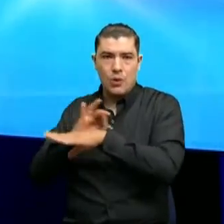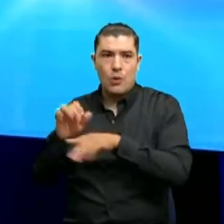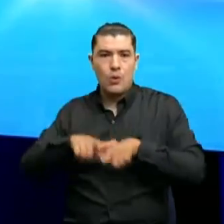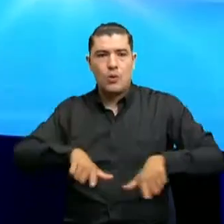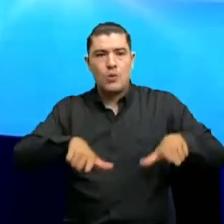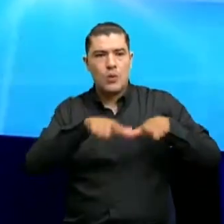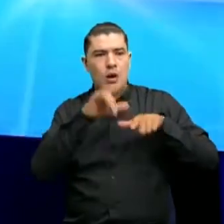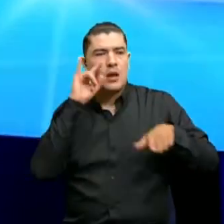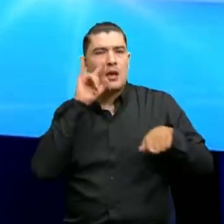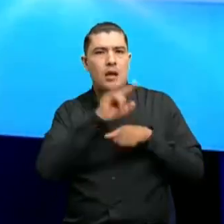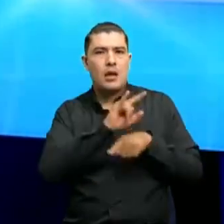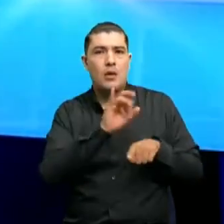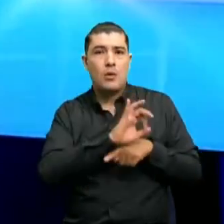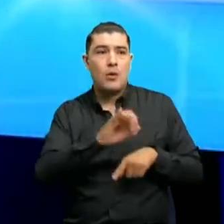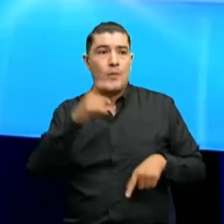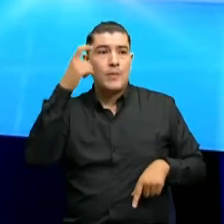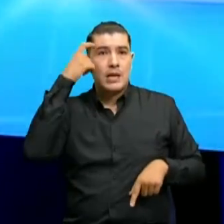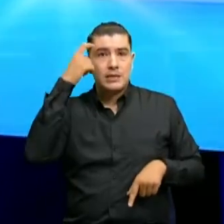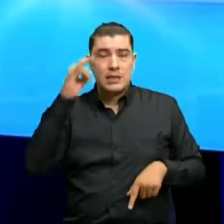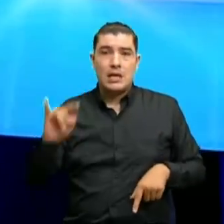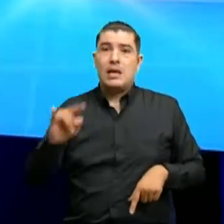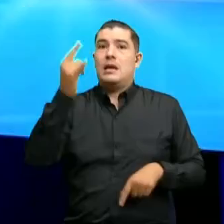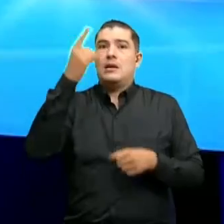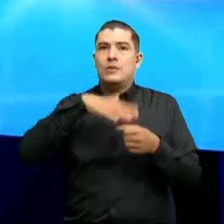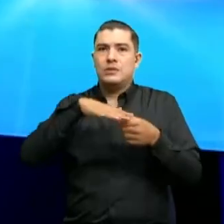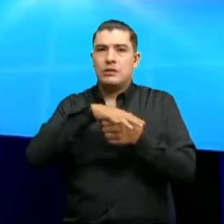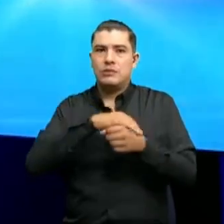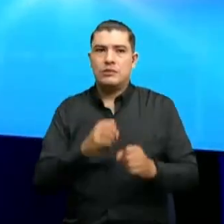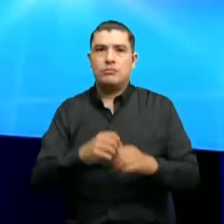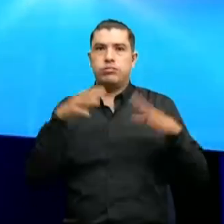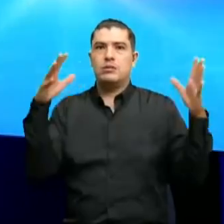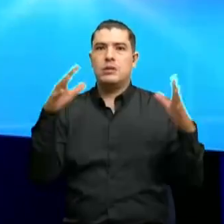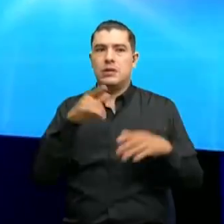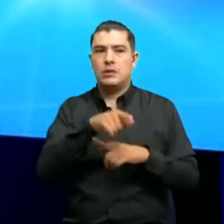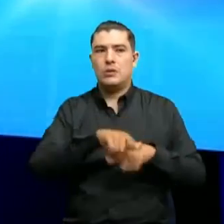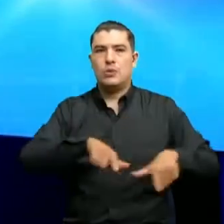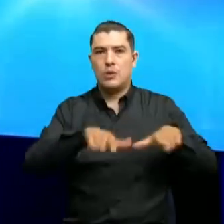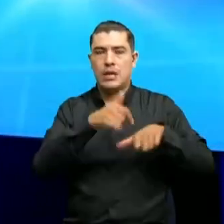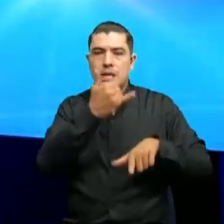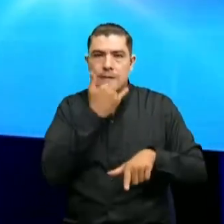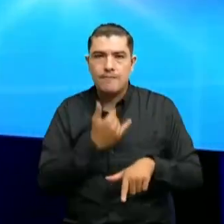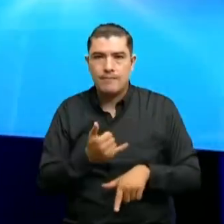control, porque piensan que nos puede suceder algo por estar en el lugar equivocado, como lamentablemente le ocurrió a la señora.